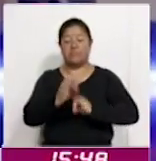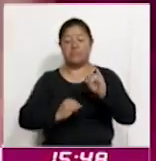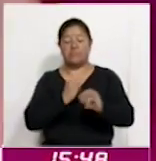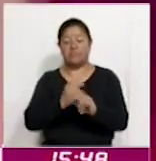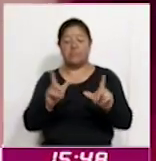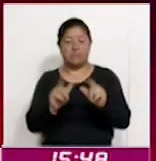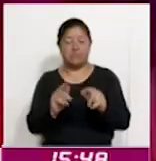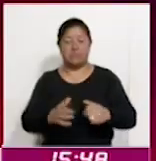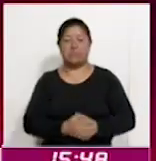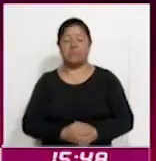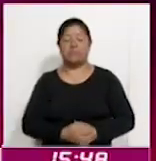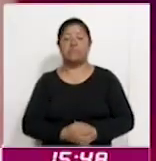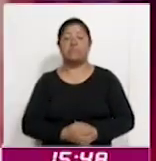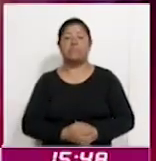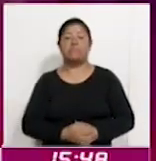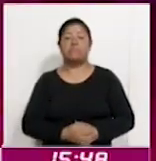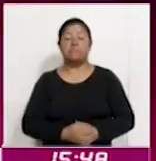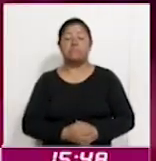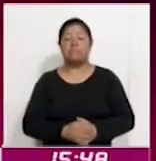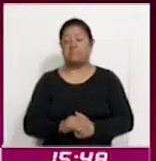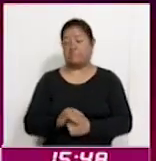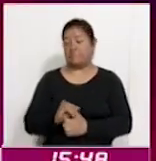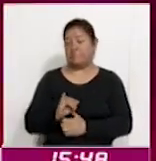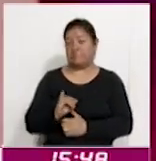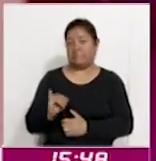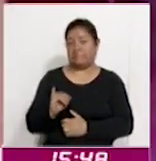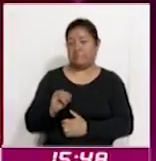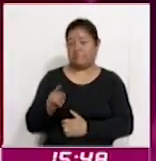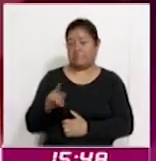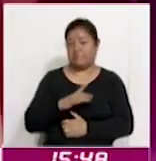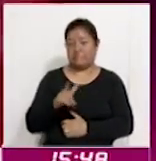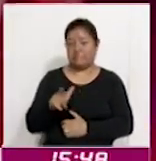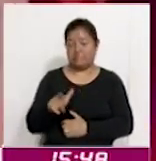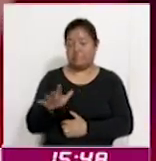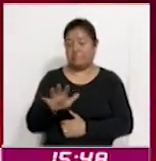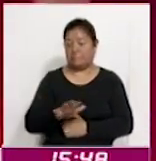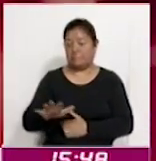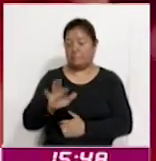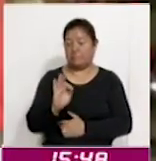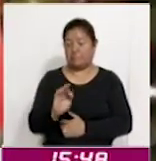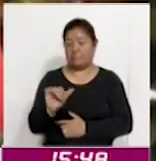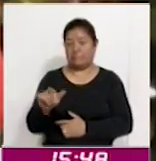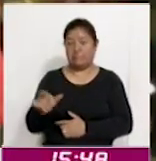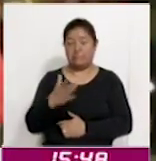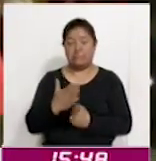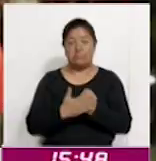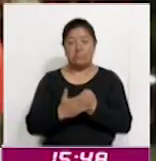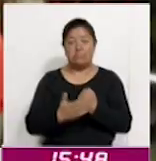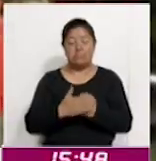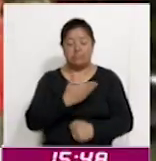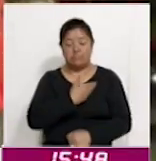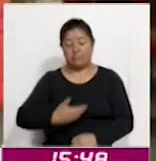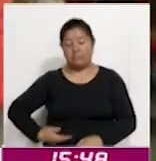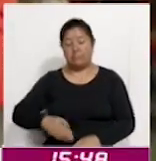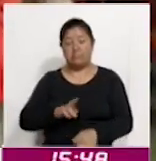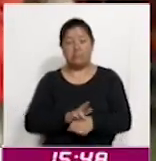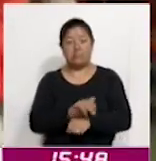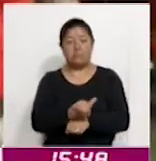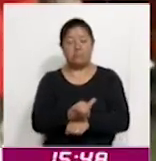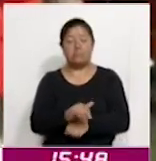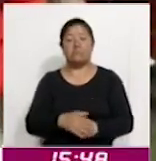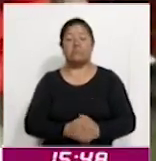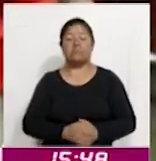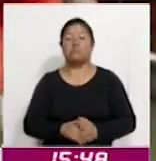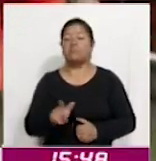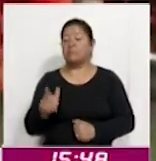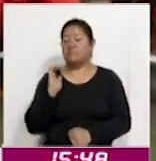El izquierdista Yamandú Orsi del opositor Frente Amplio será el próximo presidente de Uruguay. El delfín del